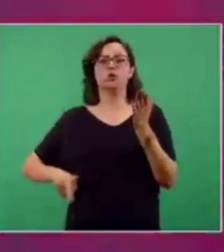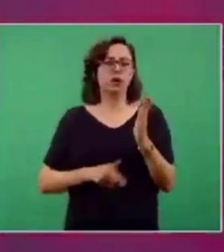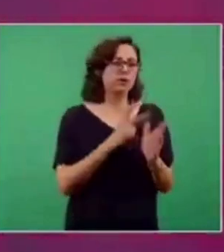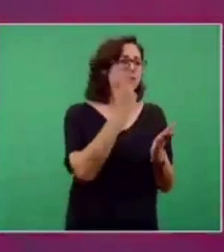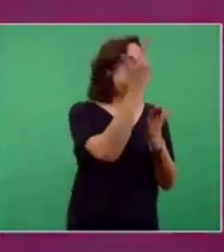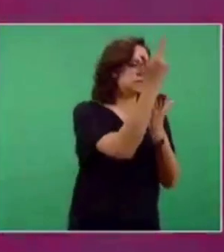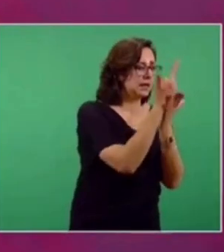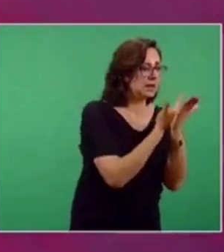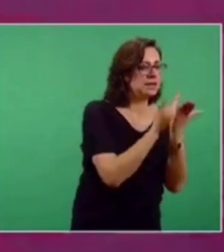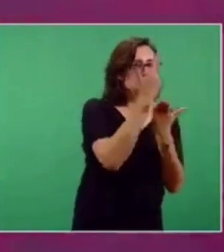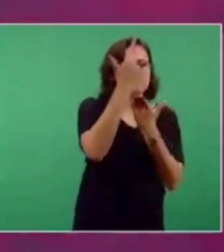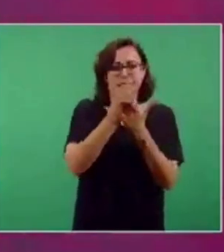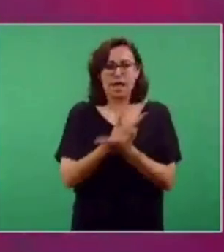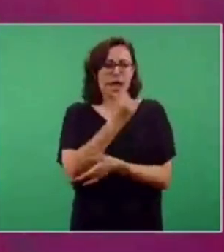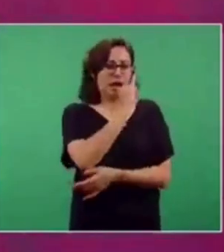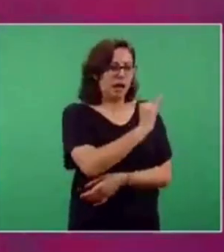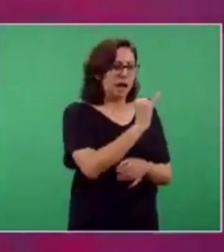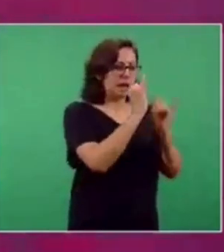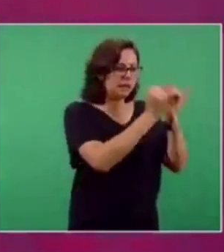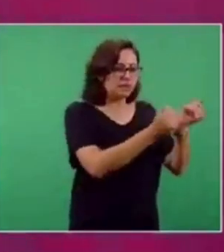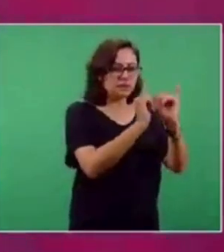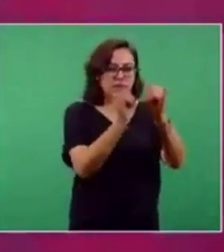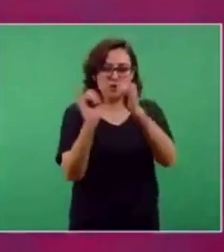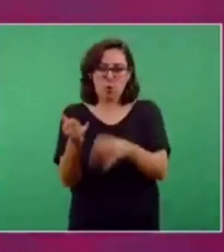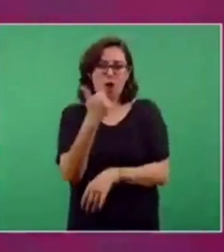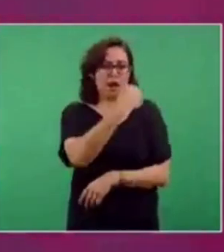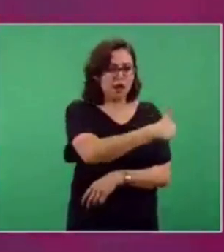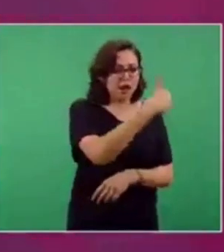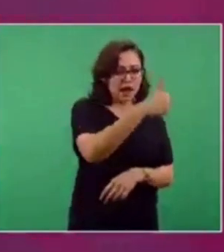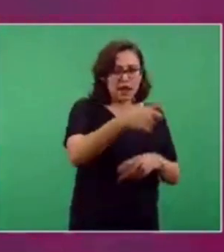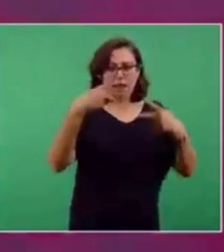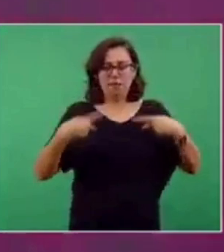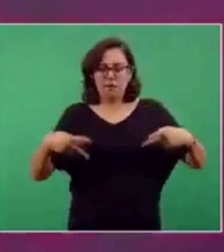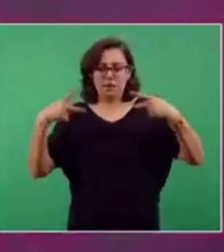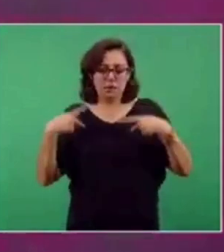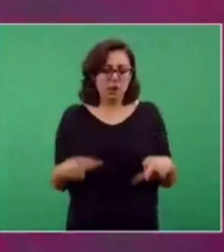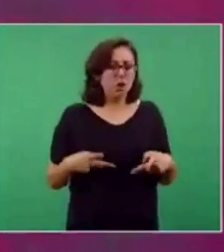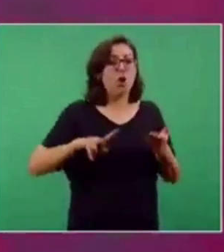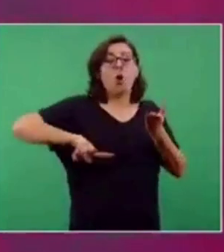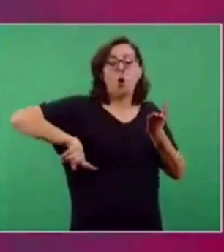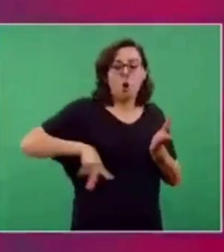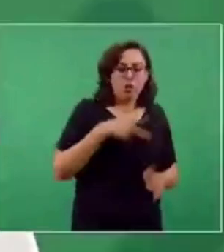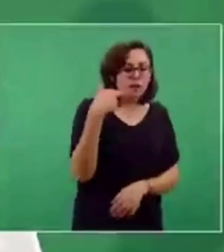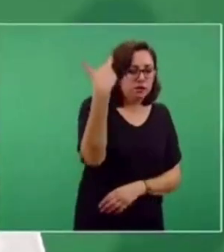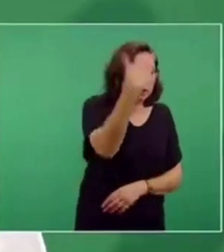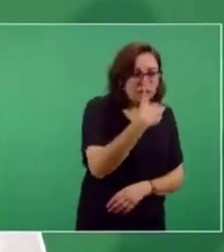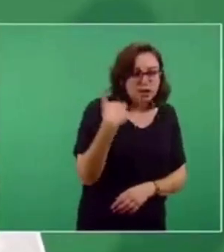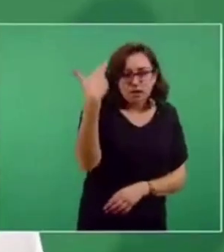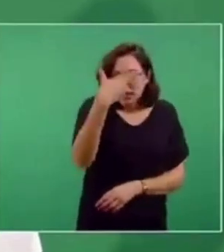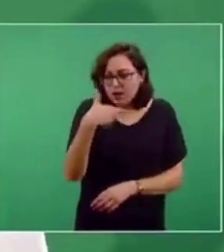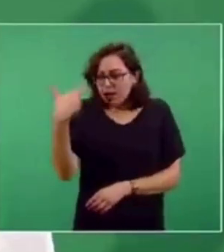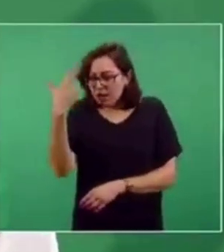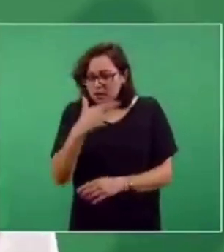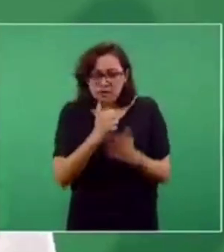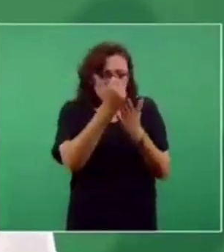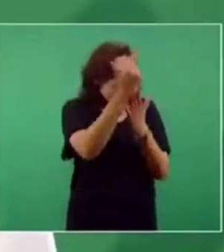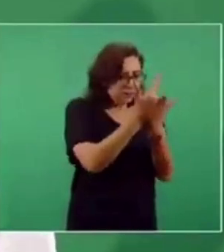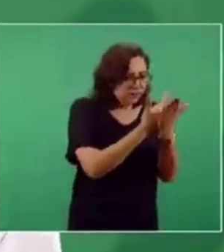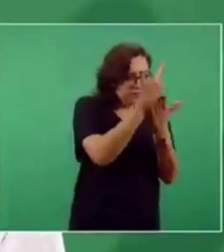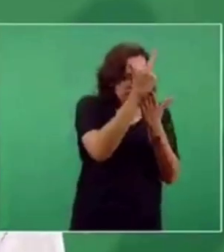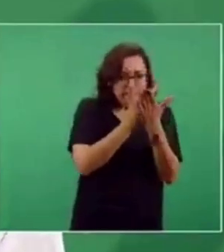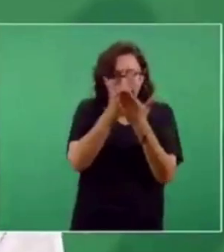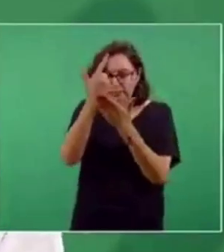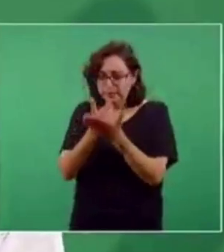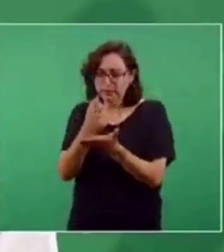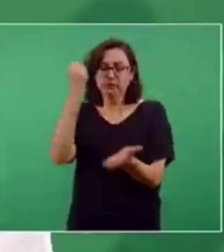nominal, persona por persona, de sus entidades federativas y tienen que enviarlo por oficio,